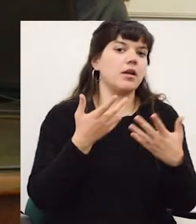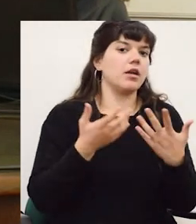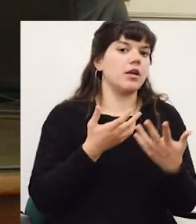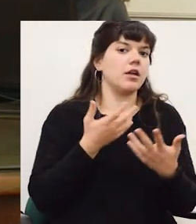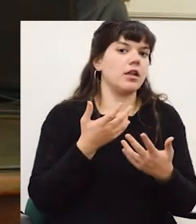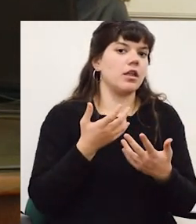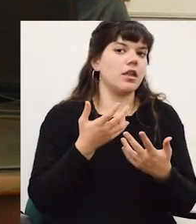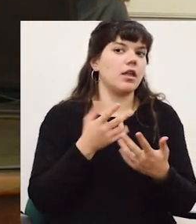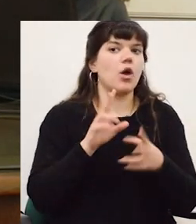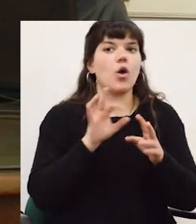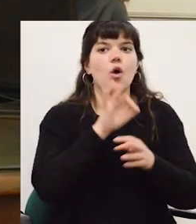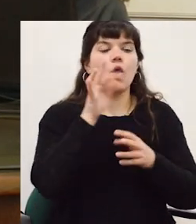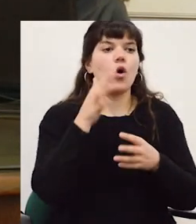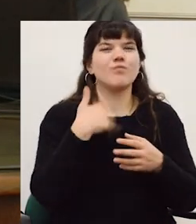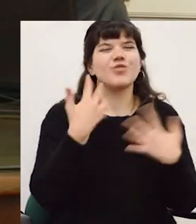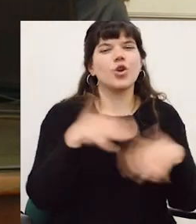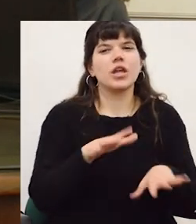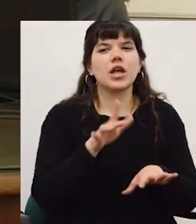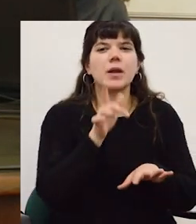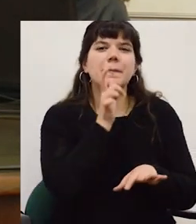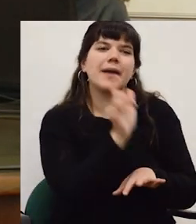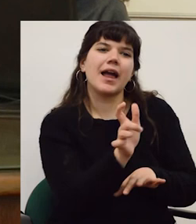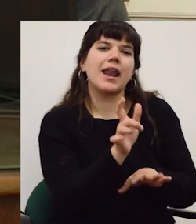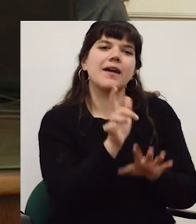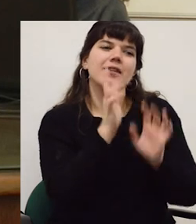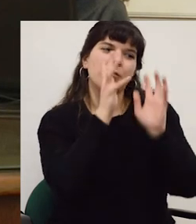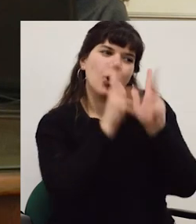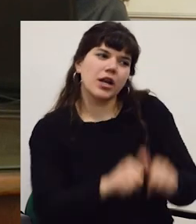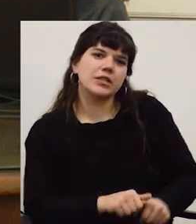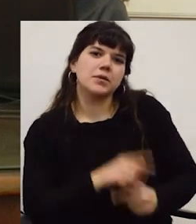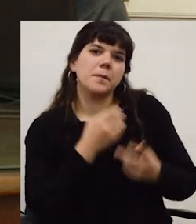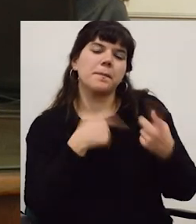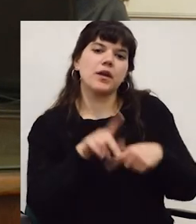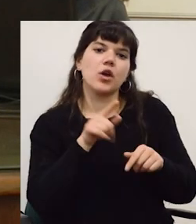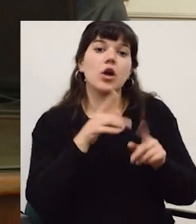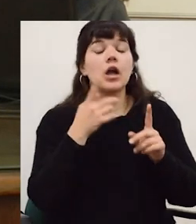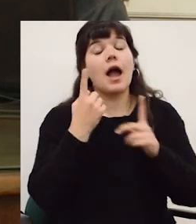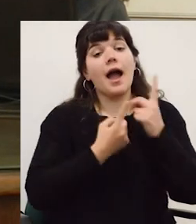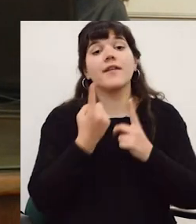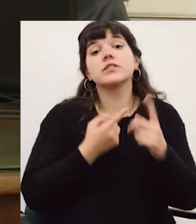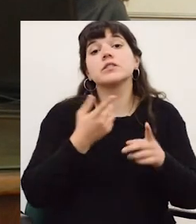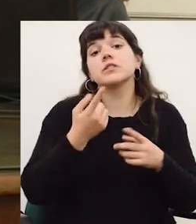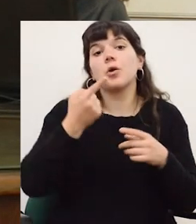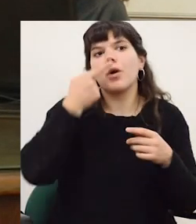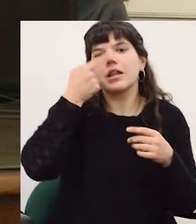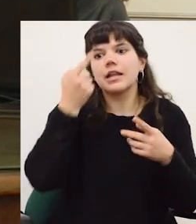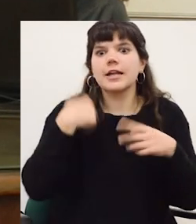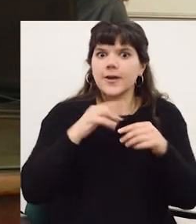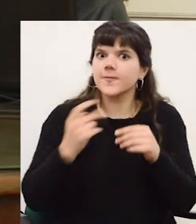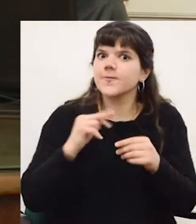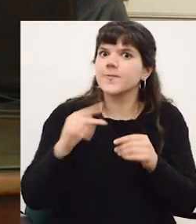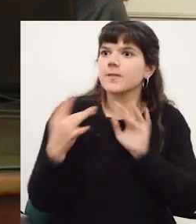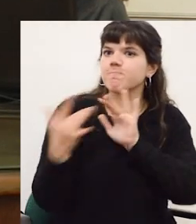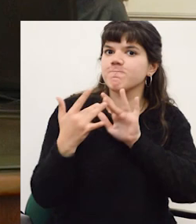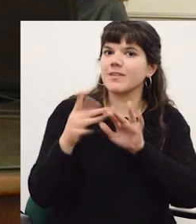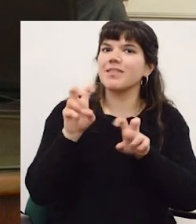mismas razones que gobiernan el mundo por la supremacía o por no quiero usar la palabra dominación que capaz que es un poco fuerte pero